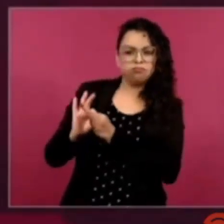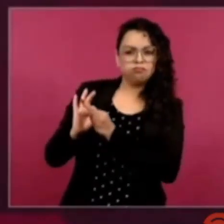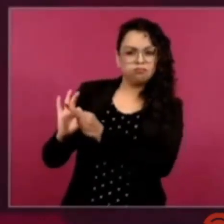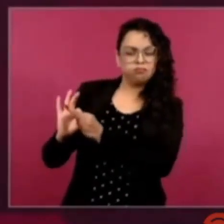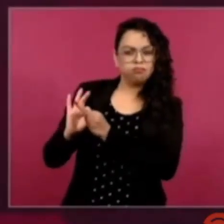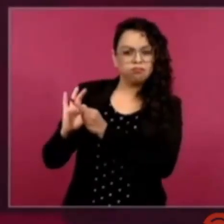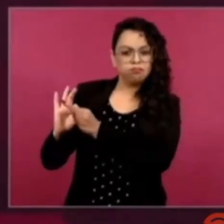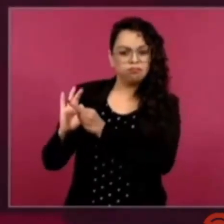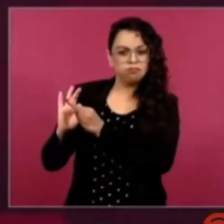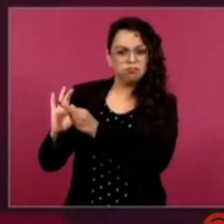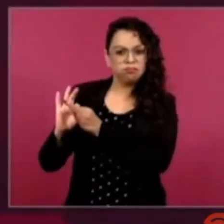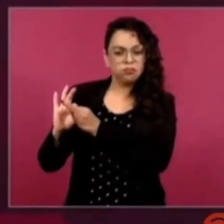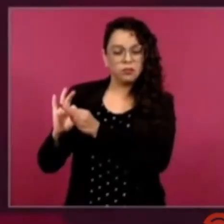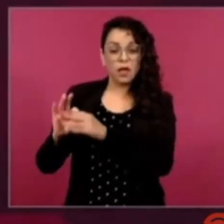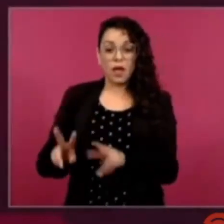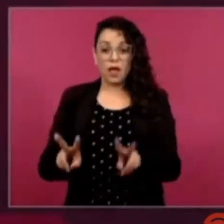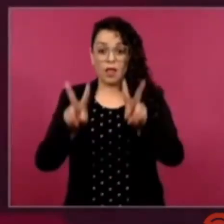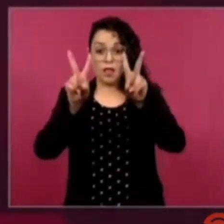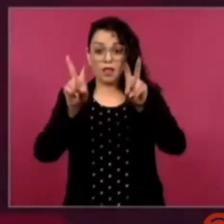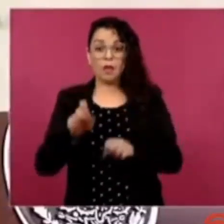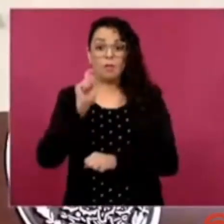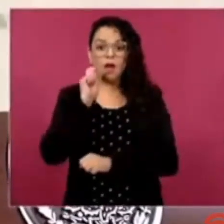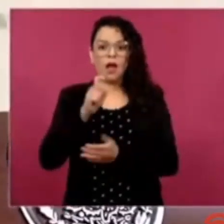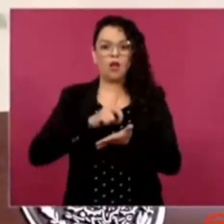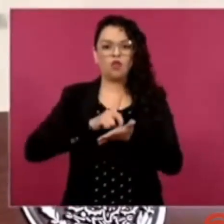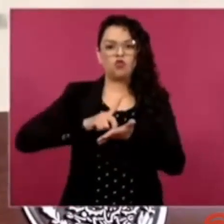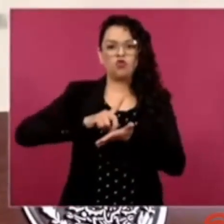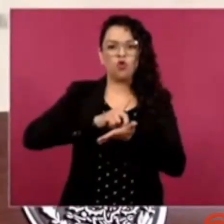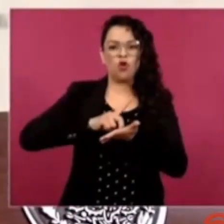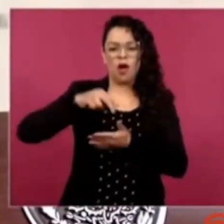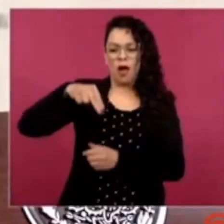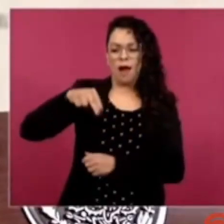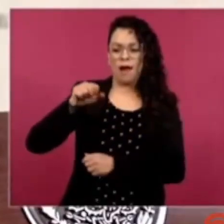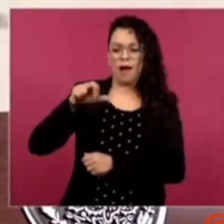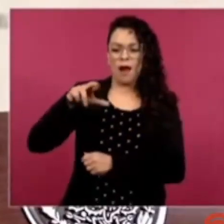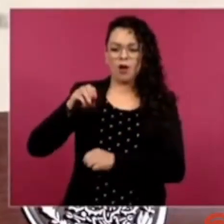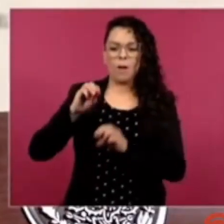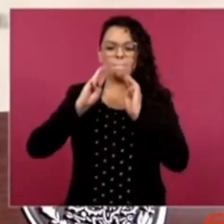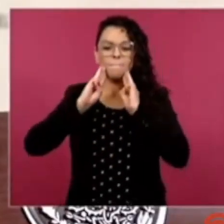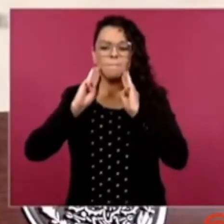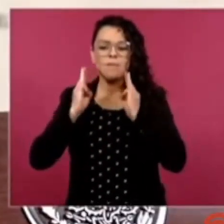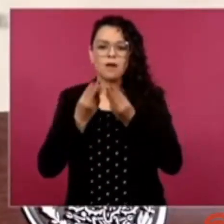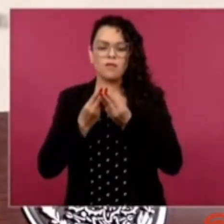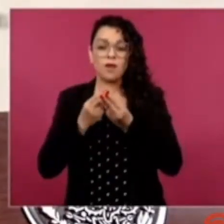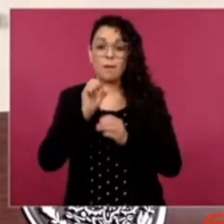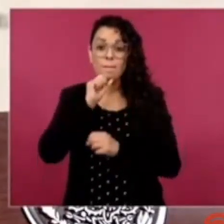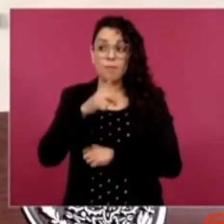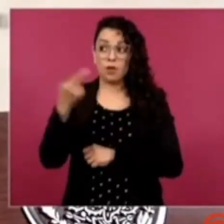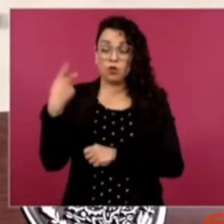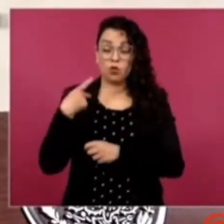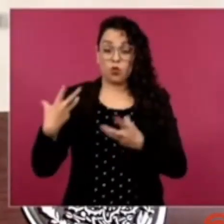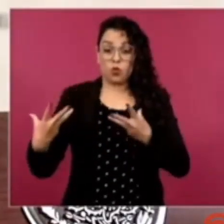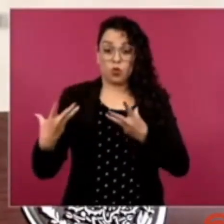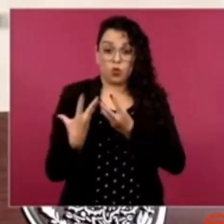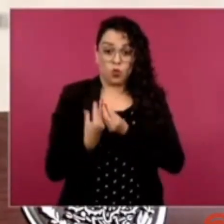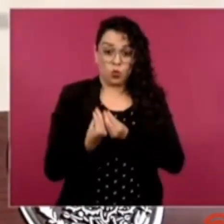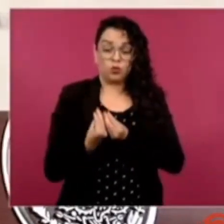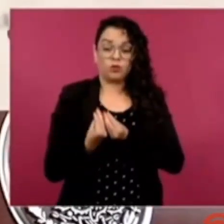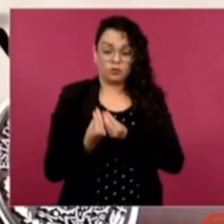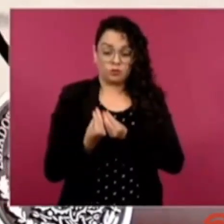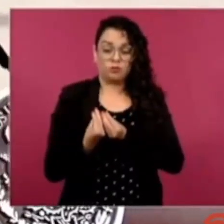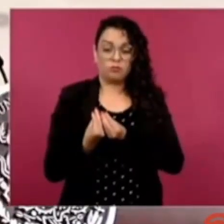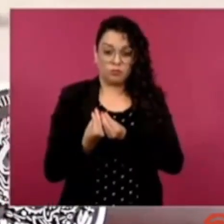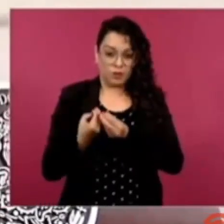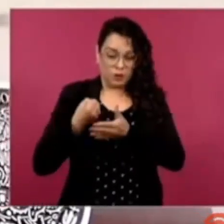narcotráfico, lo mismo, estamos trabajando de manera coordinada, ayudando mucho